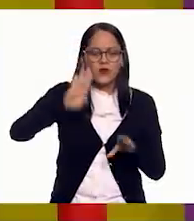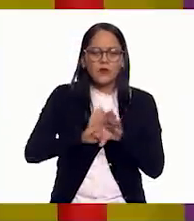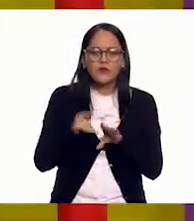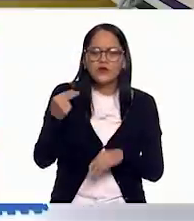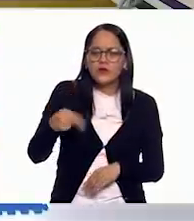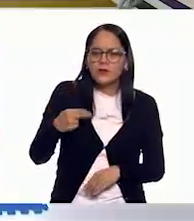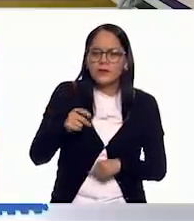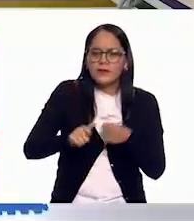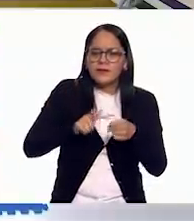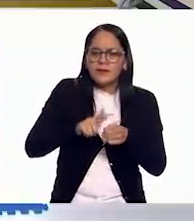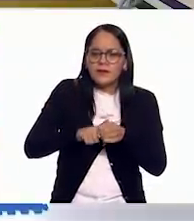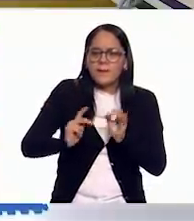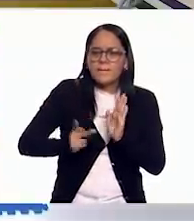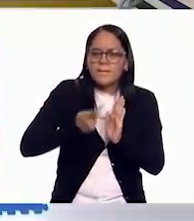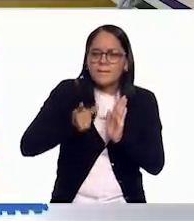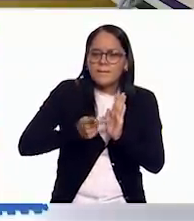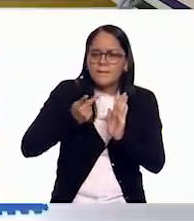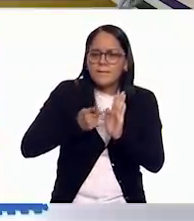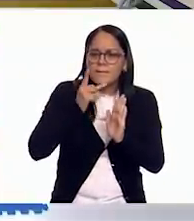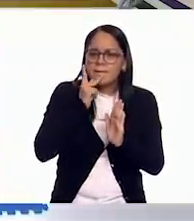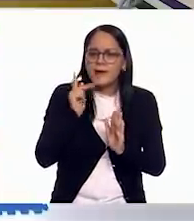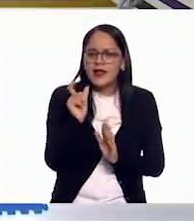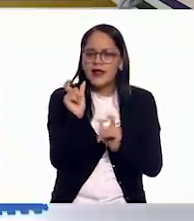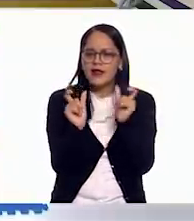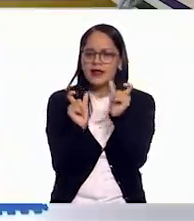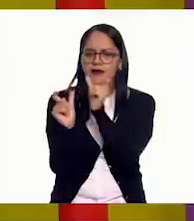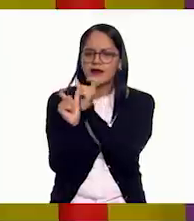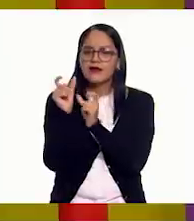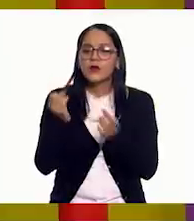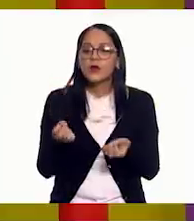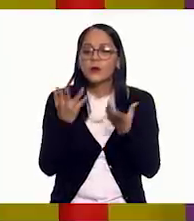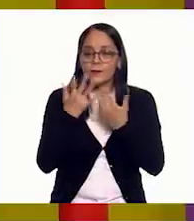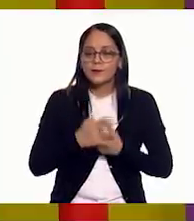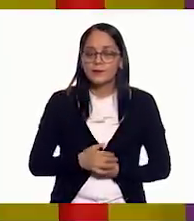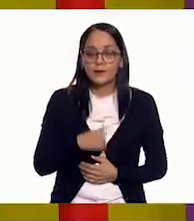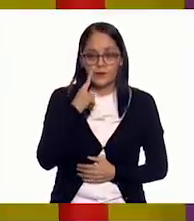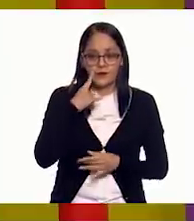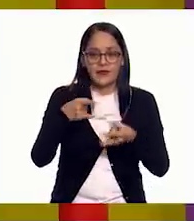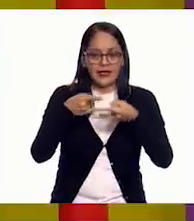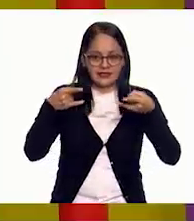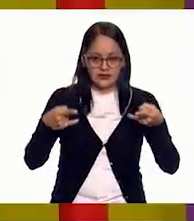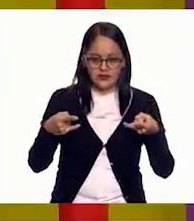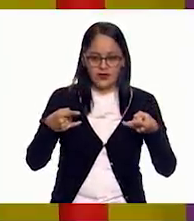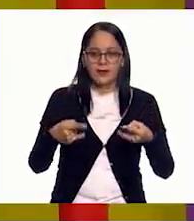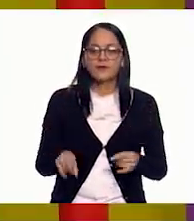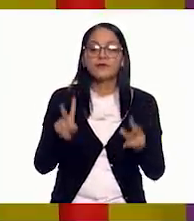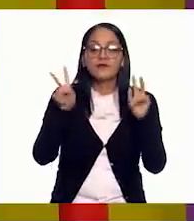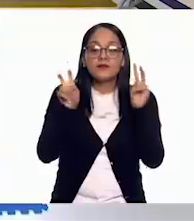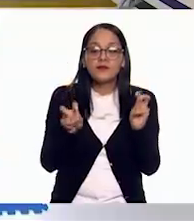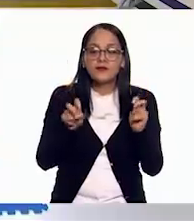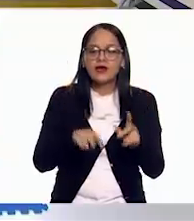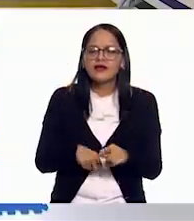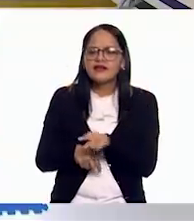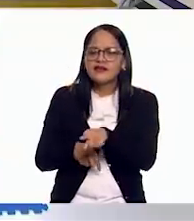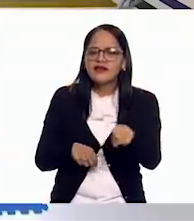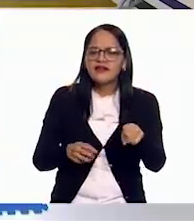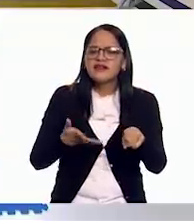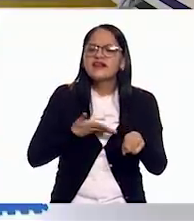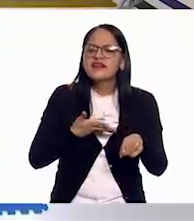de animal. Muy bien. ¿Te parece? El cuento se llama ¿Qué tienen? Vamos a empezar.